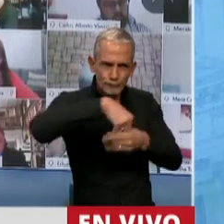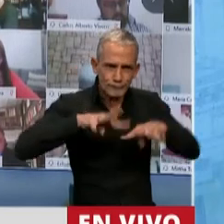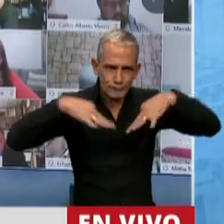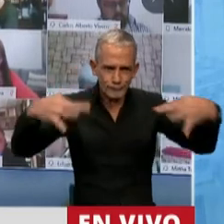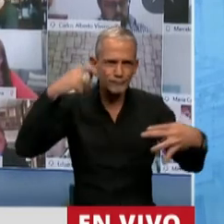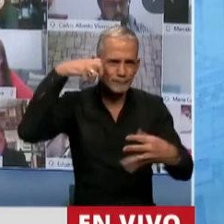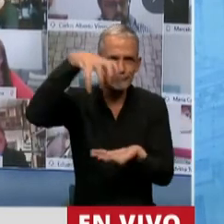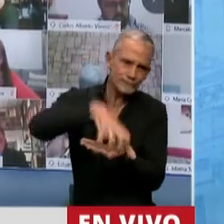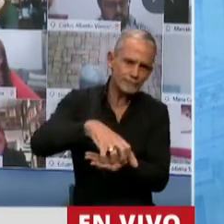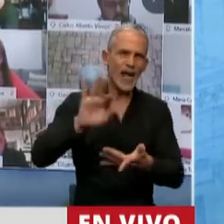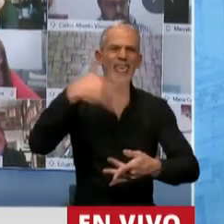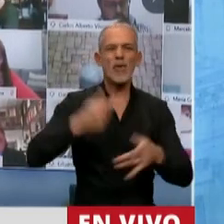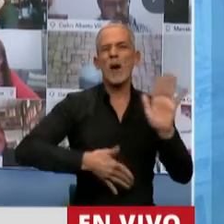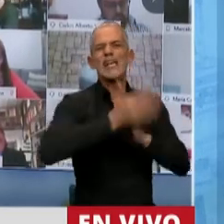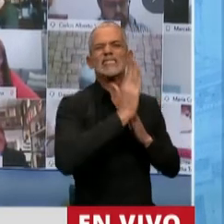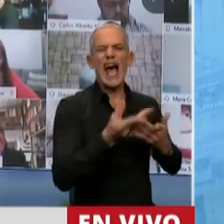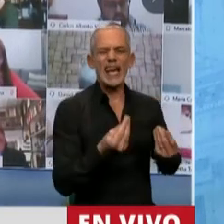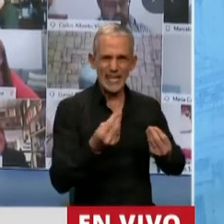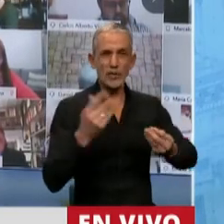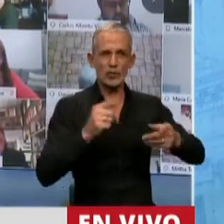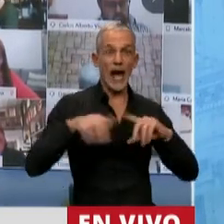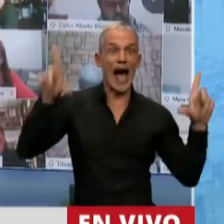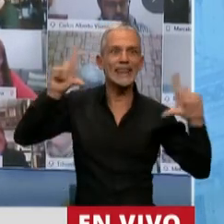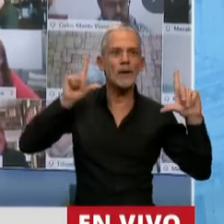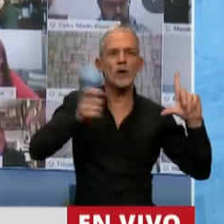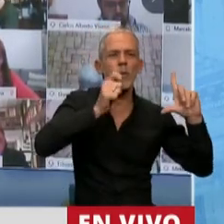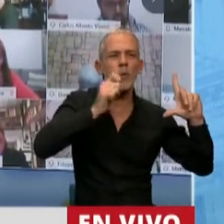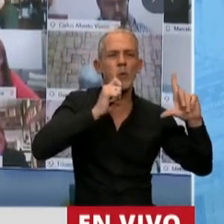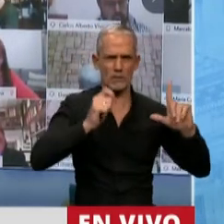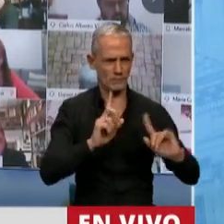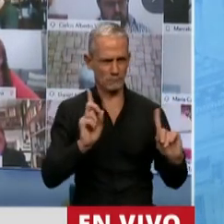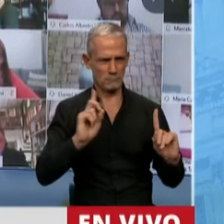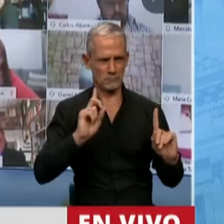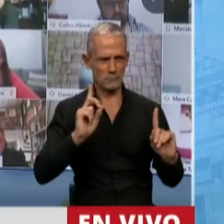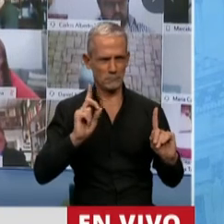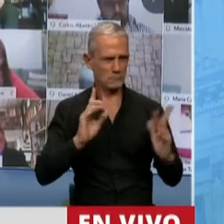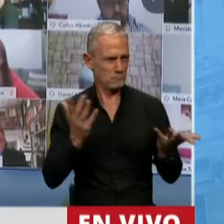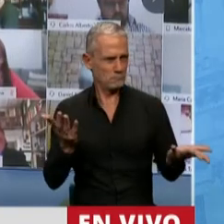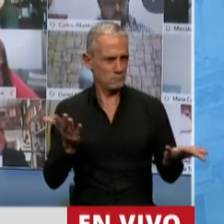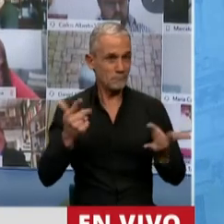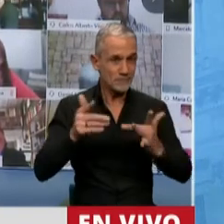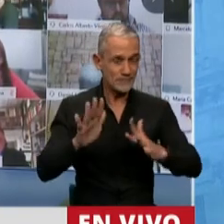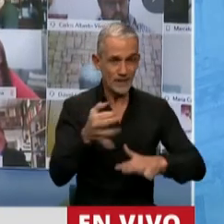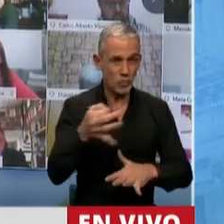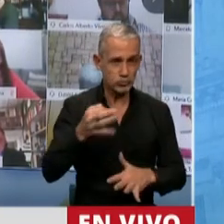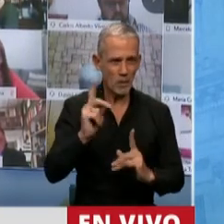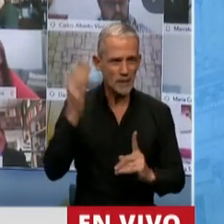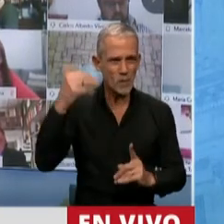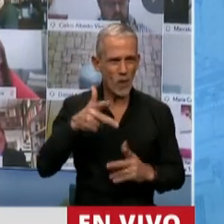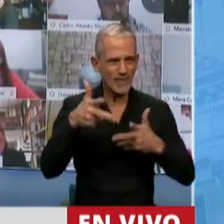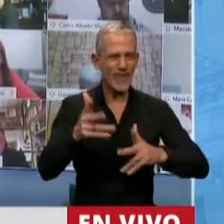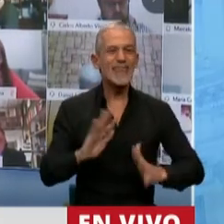a decir una cantidad de cosas y después salir y correr en la televisión. Entonces, la verdad es que así como dije